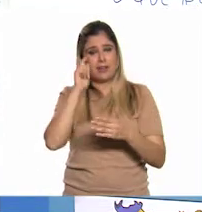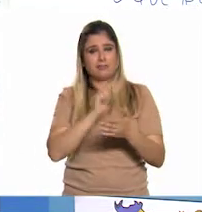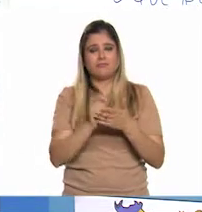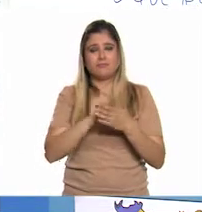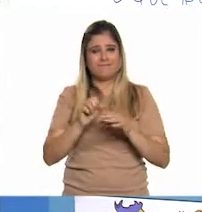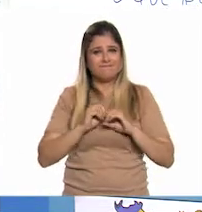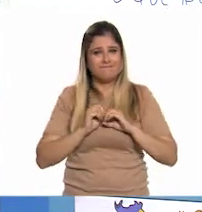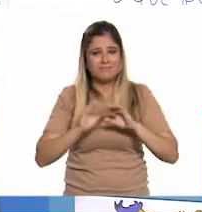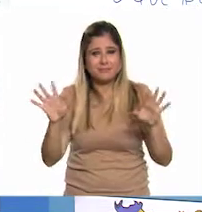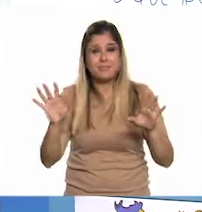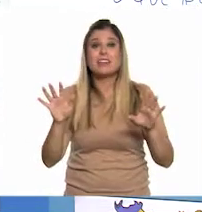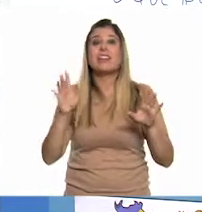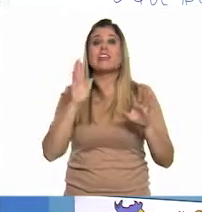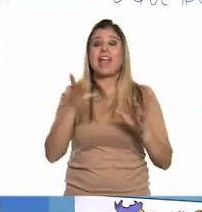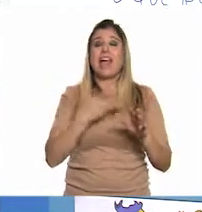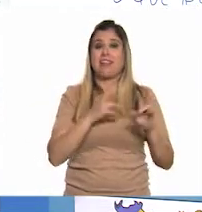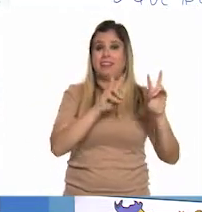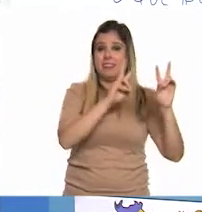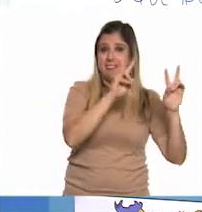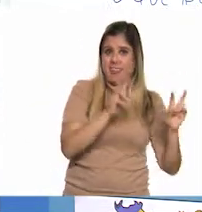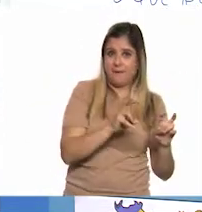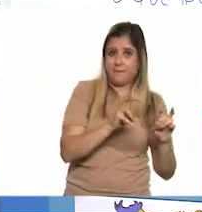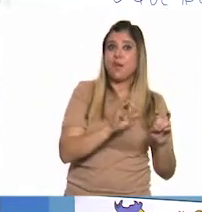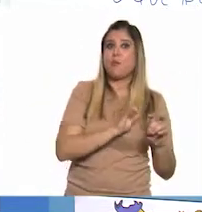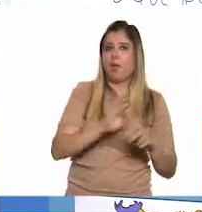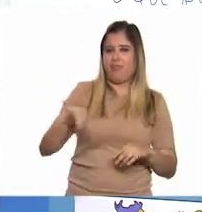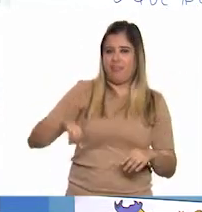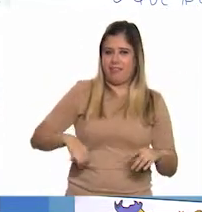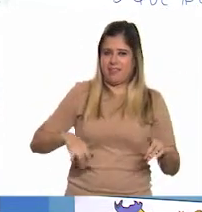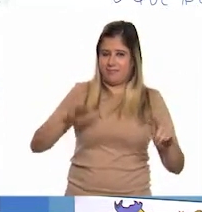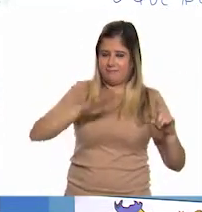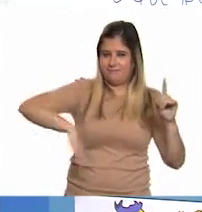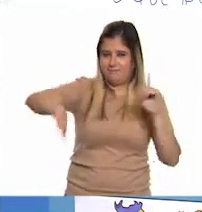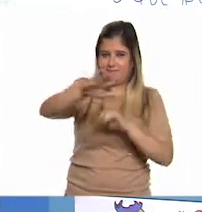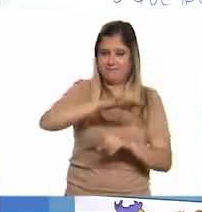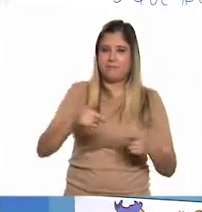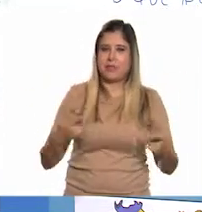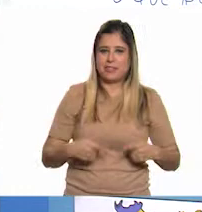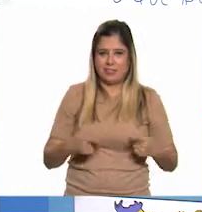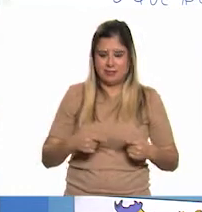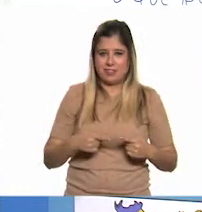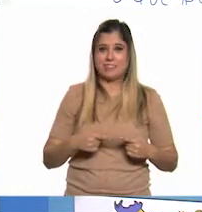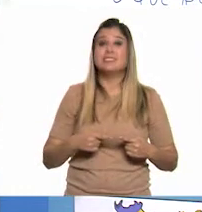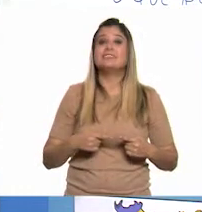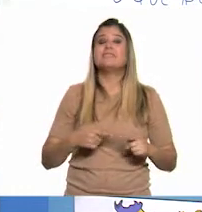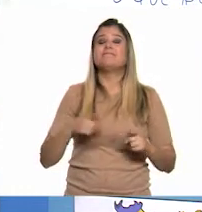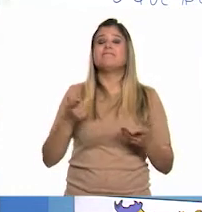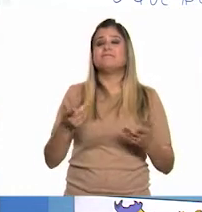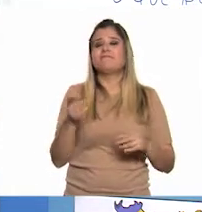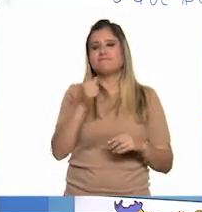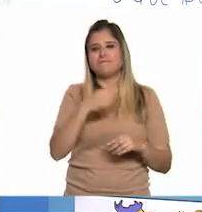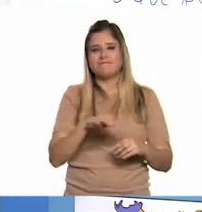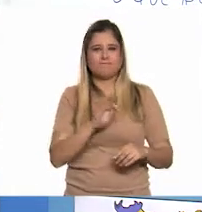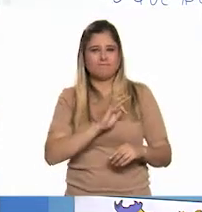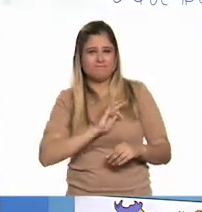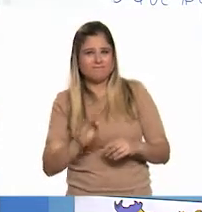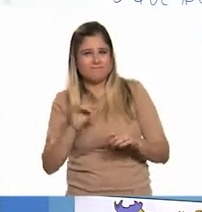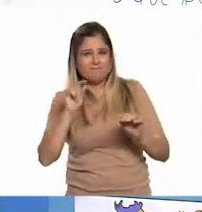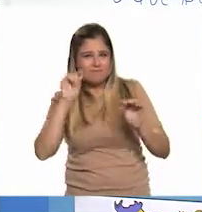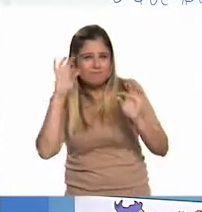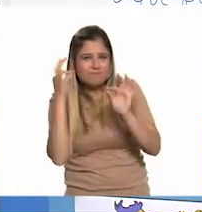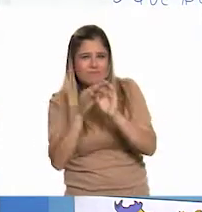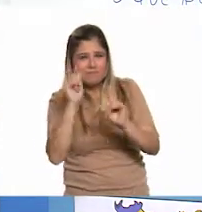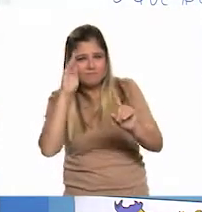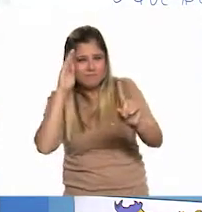divulgación. Definimos un tema que puede ser de interés para ciertos destinatarios con los que esperaríamos cumplir un